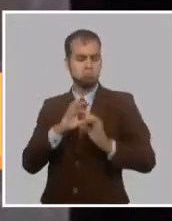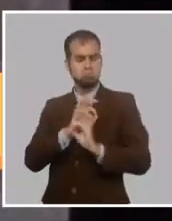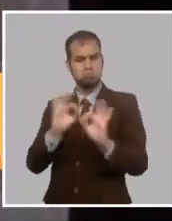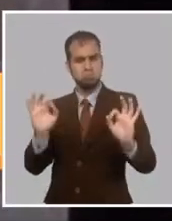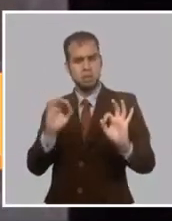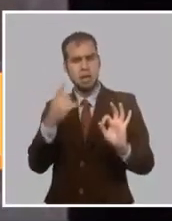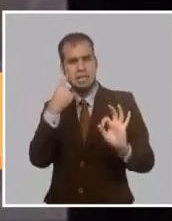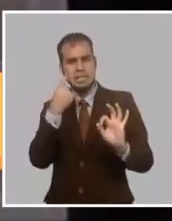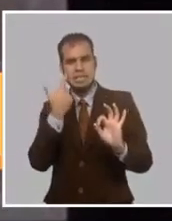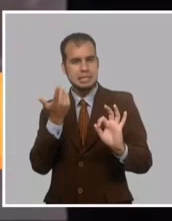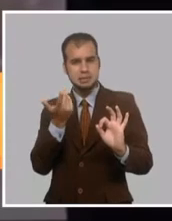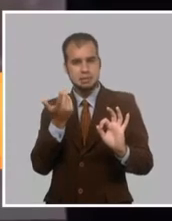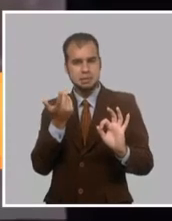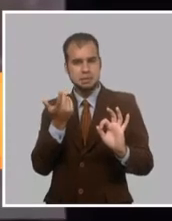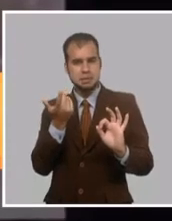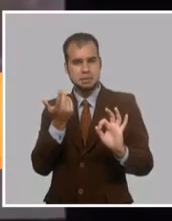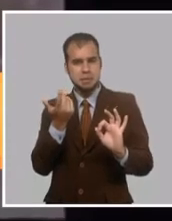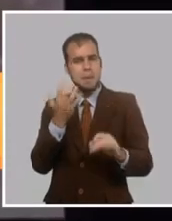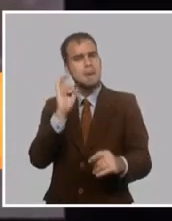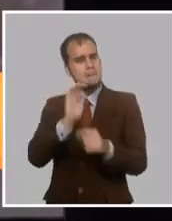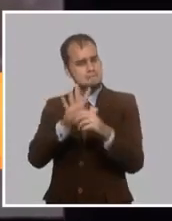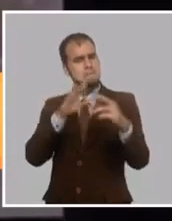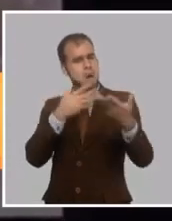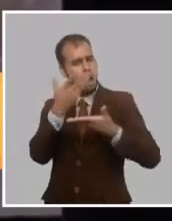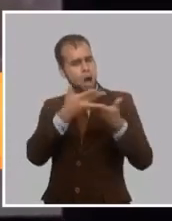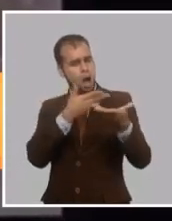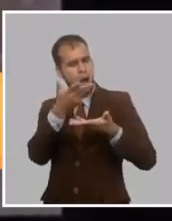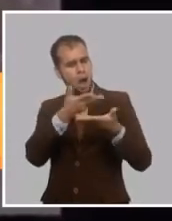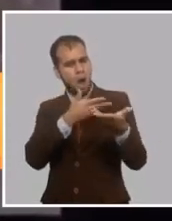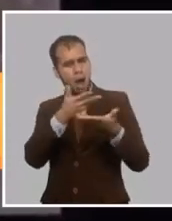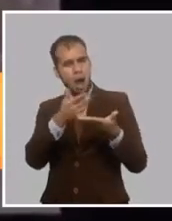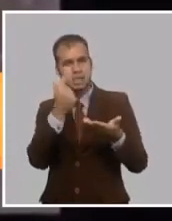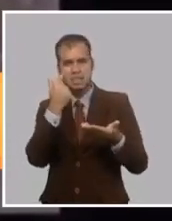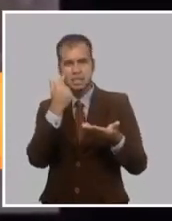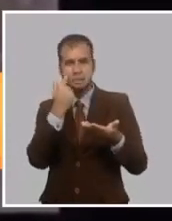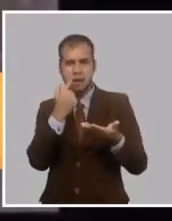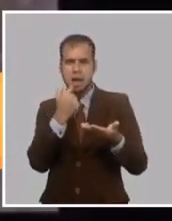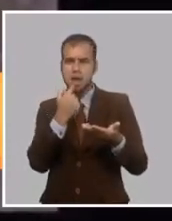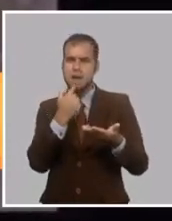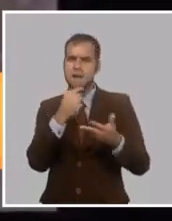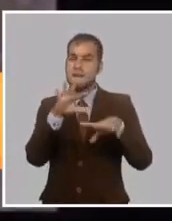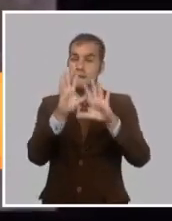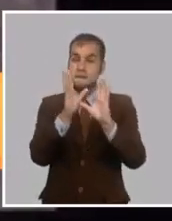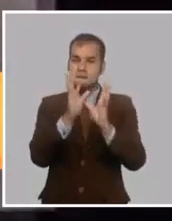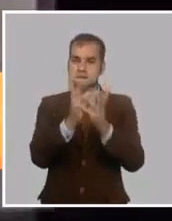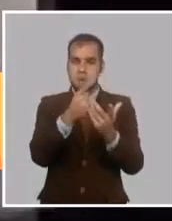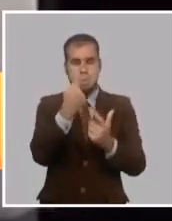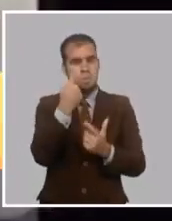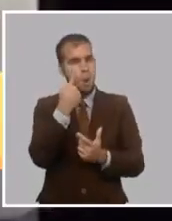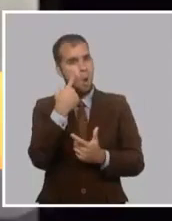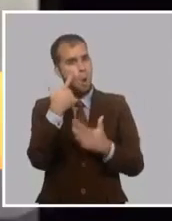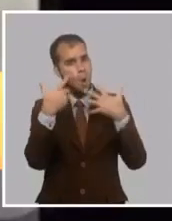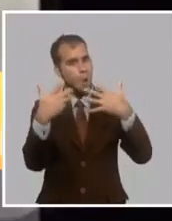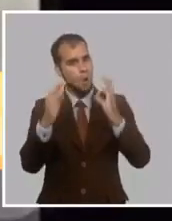acariciaba a uno desde que le diría la primera iluminación de sus ojos. Muy interesante.